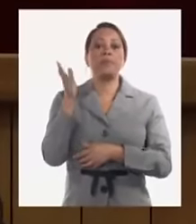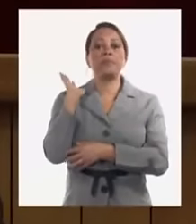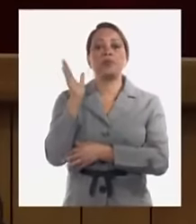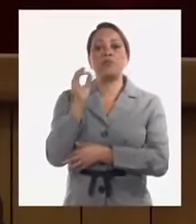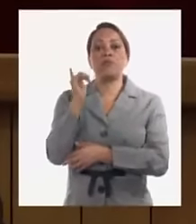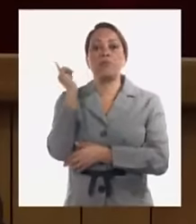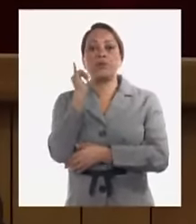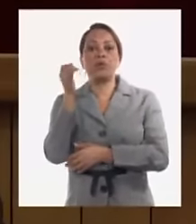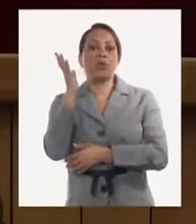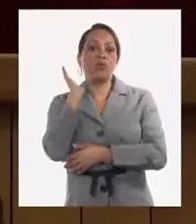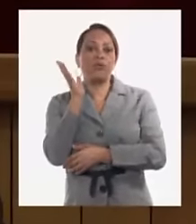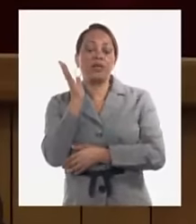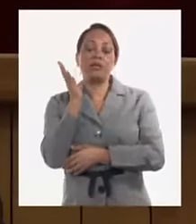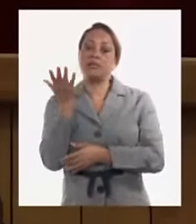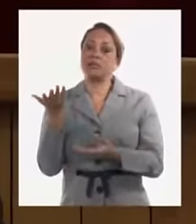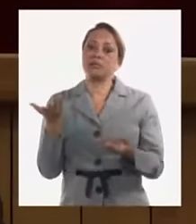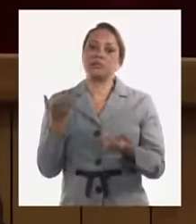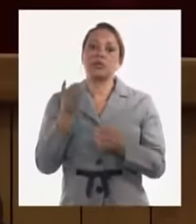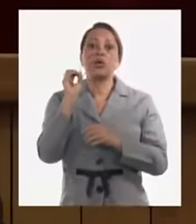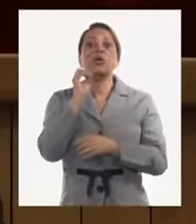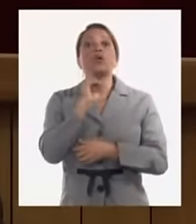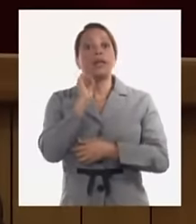y ojo con la provincia